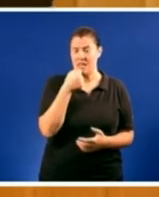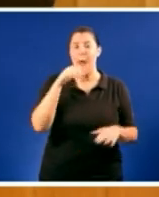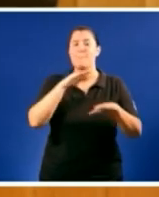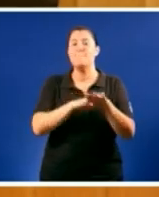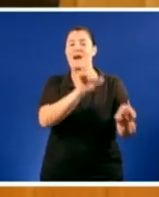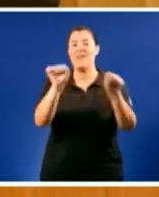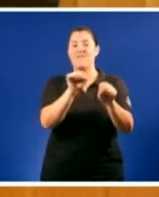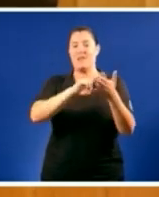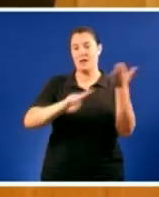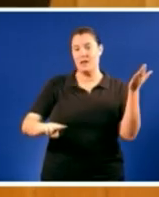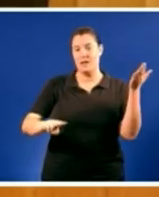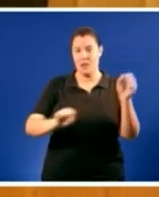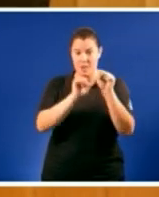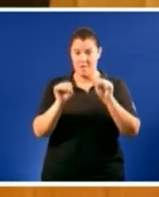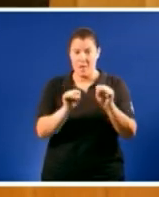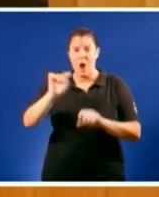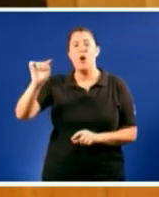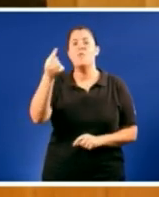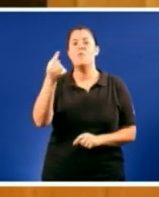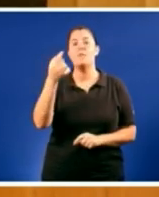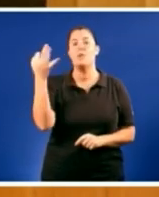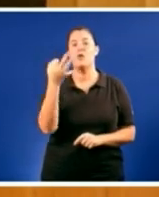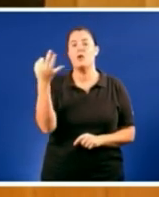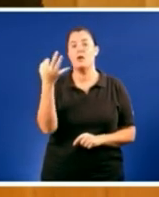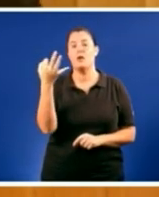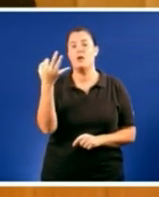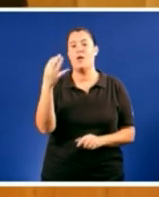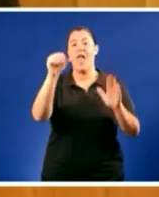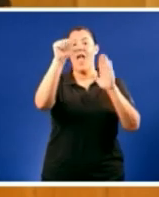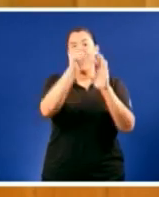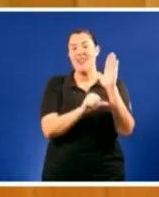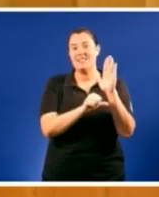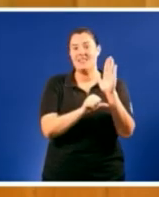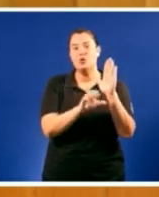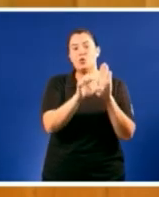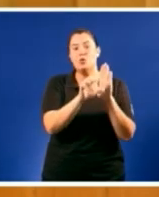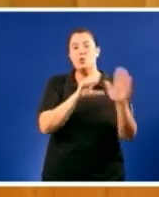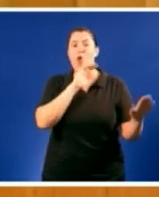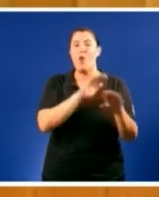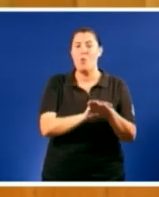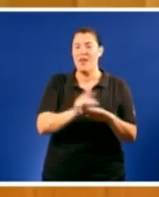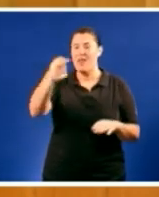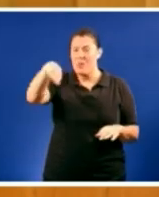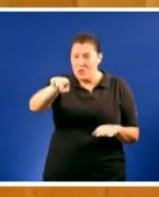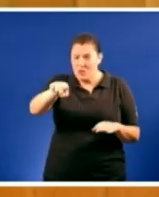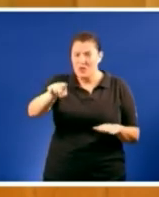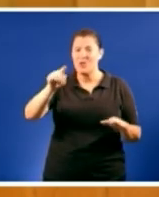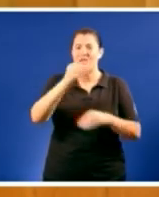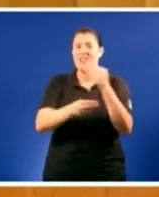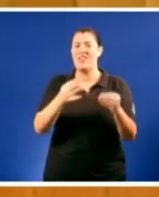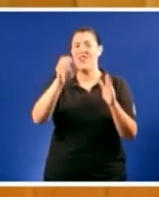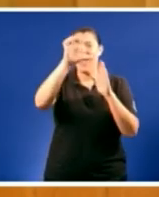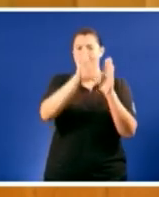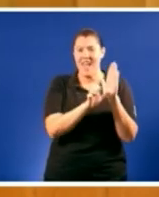defender Galiza o primeiro é cumprir o estatuto cando vostedes convertiron o estatuto de